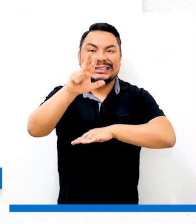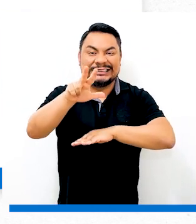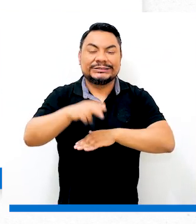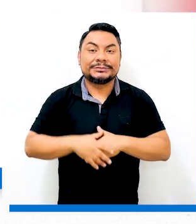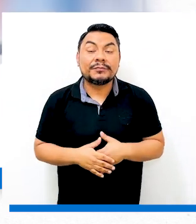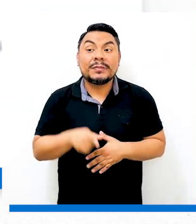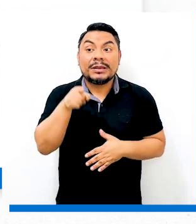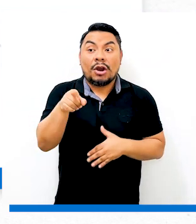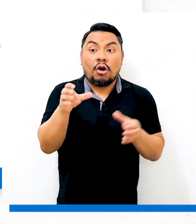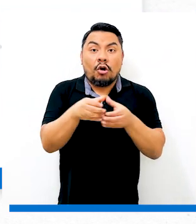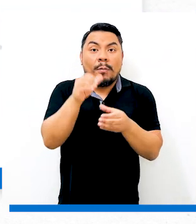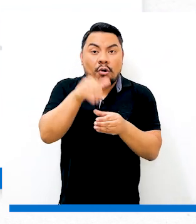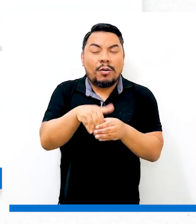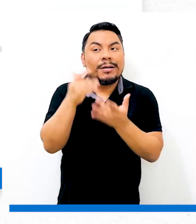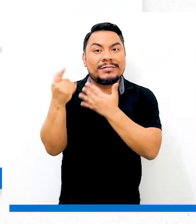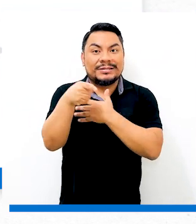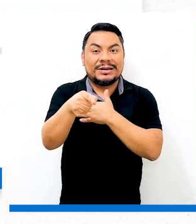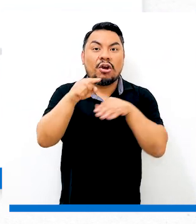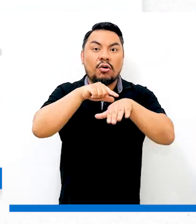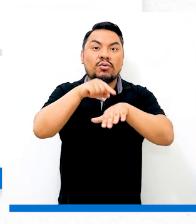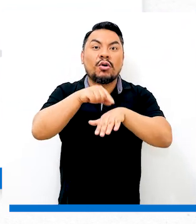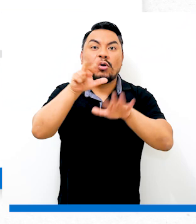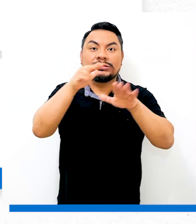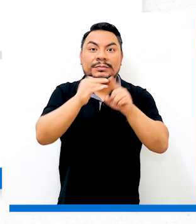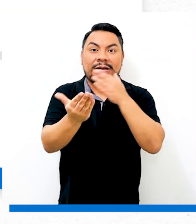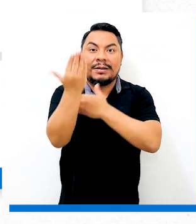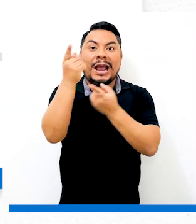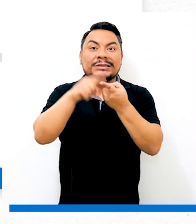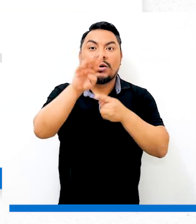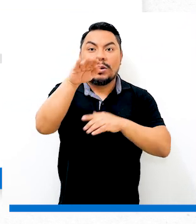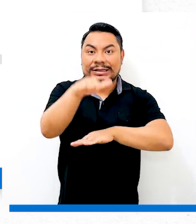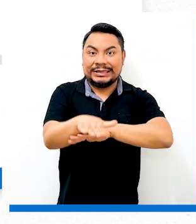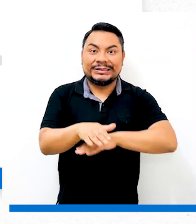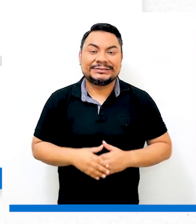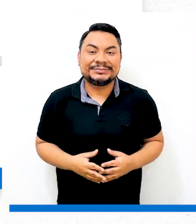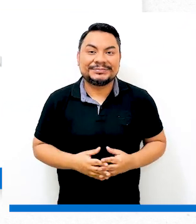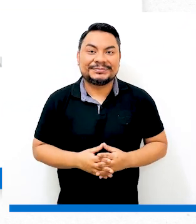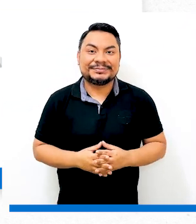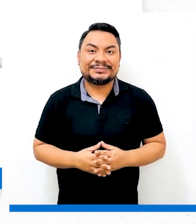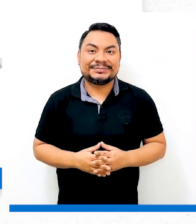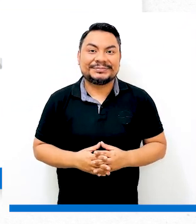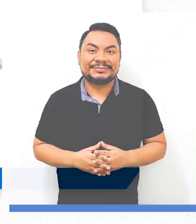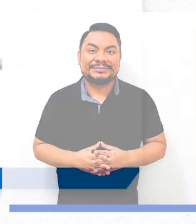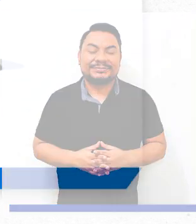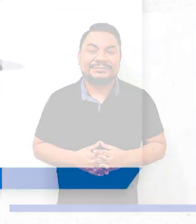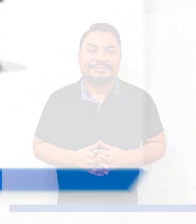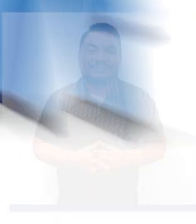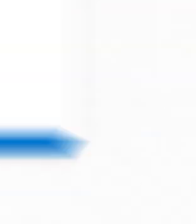Lote 3 El equipo de la OMP los espera de 8 y media de la mañana a 4 y media de la tarde